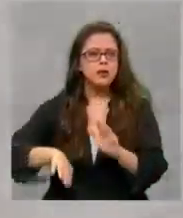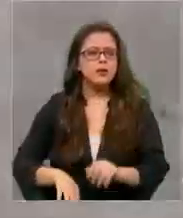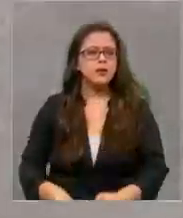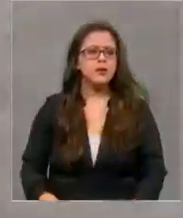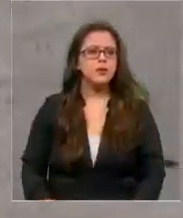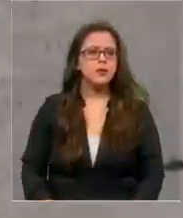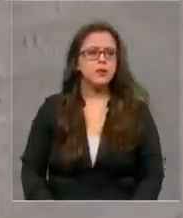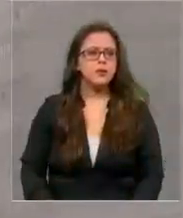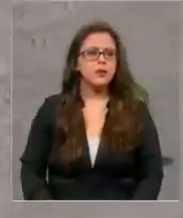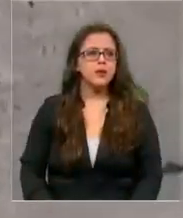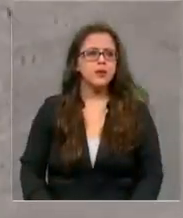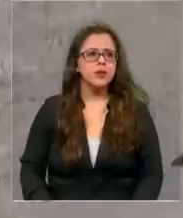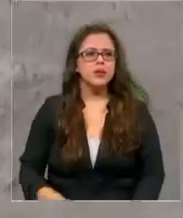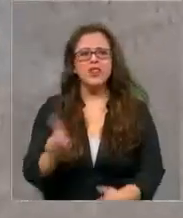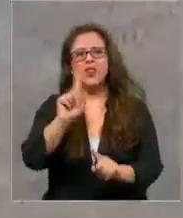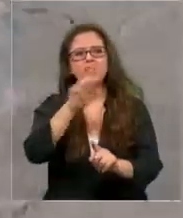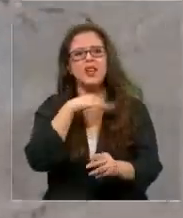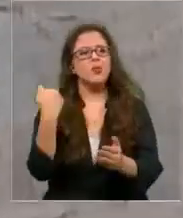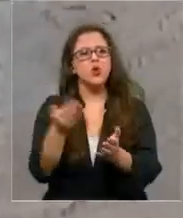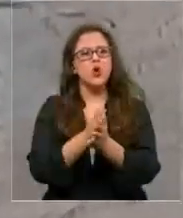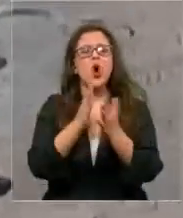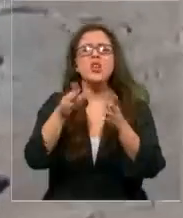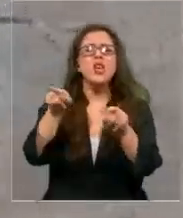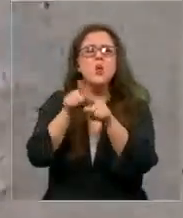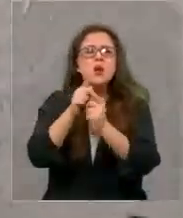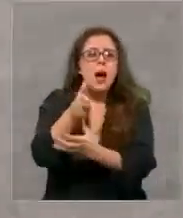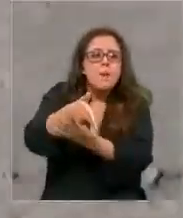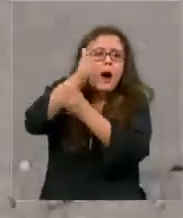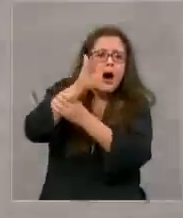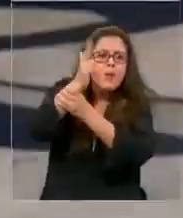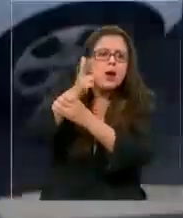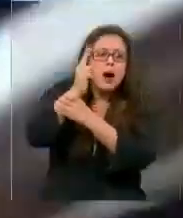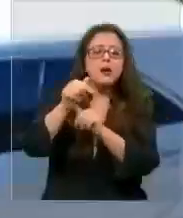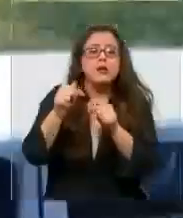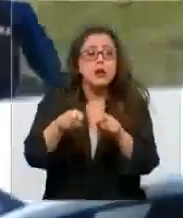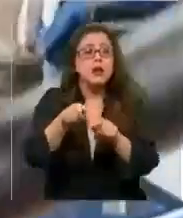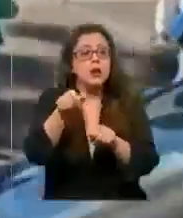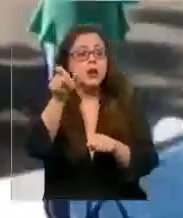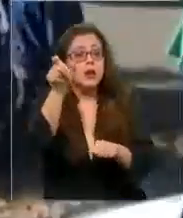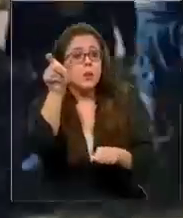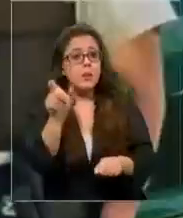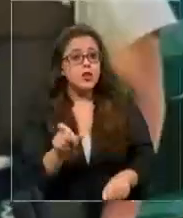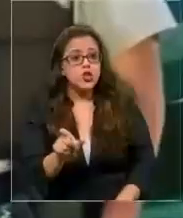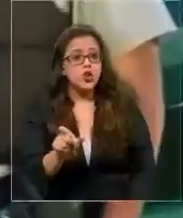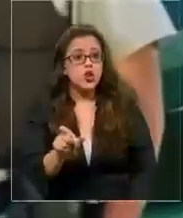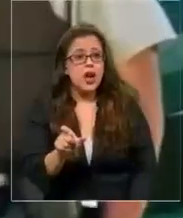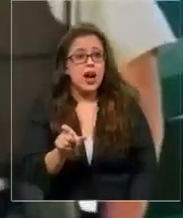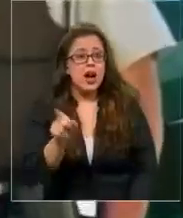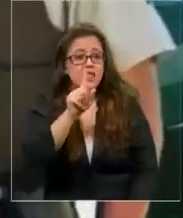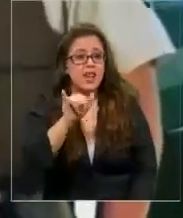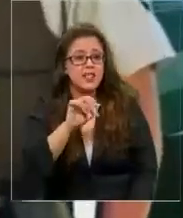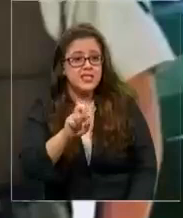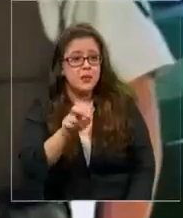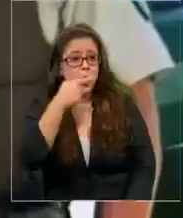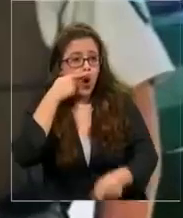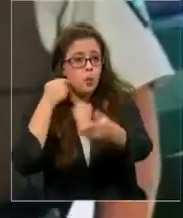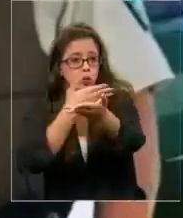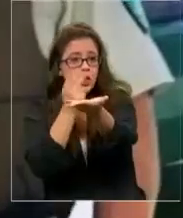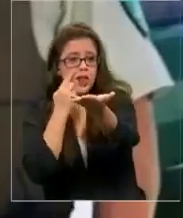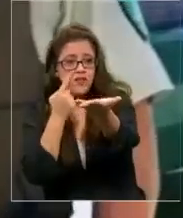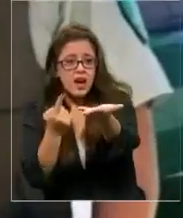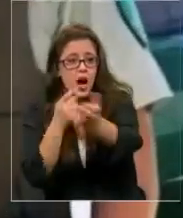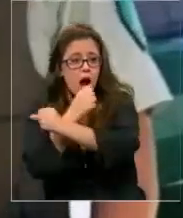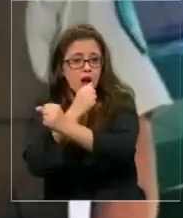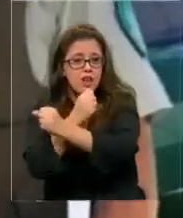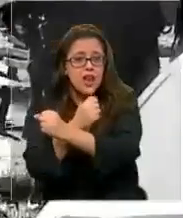Uy, él ya murió. Tiraron balazos como locos y... El efectivo de la CIP, Óscar Galindo, tenía 29 años. ¿Dónde